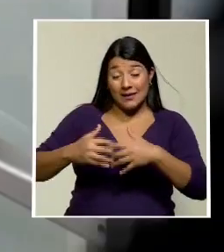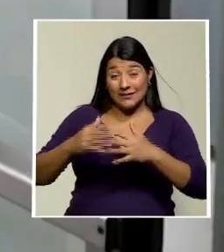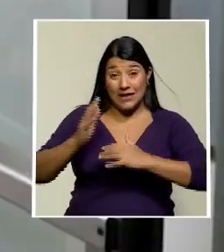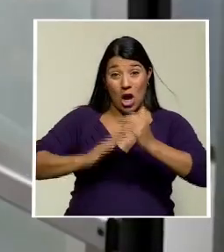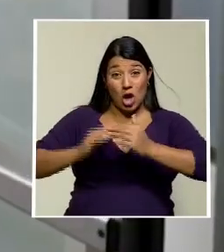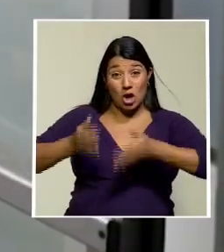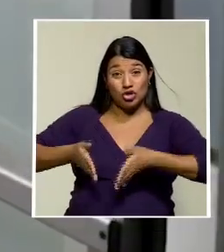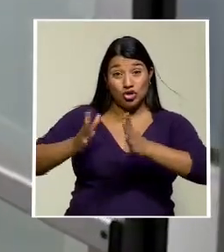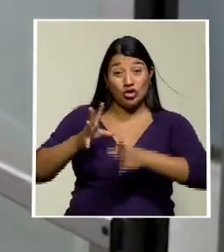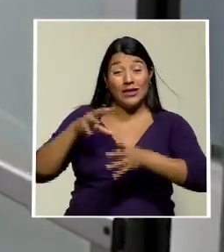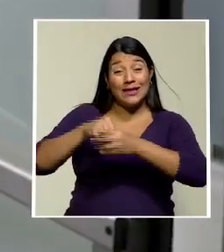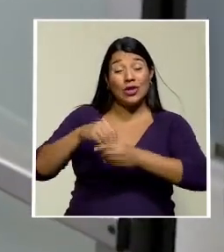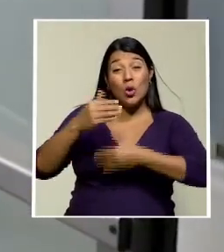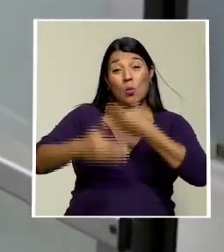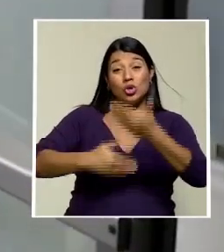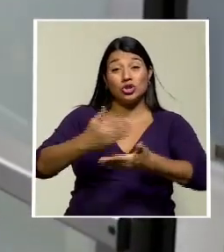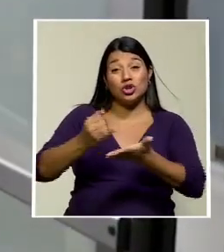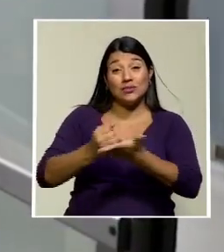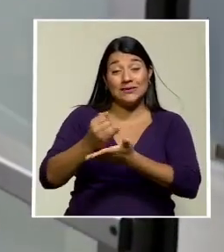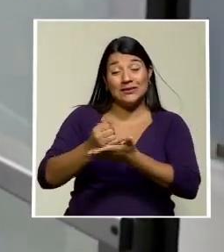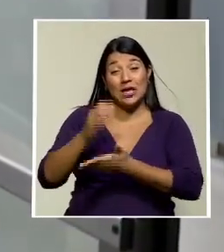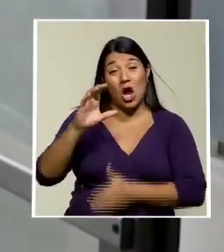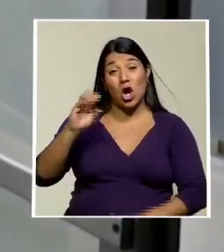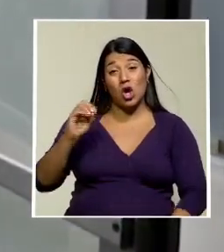involucradas en el caso Cochinilla